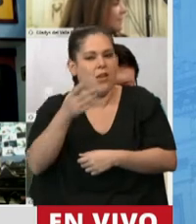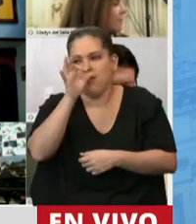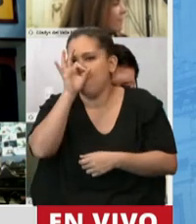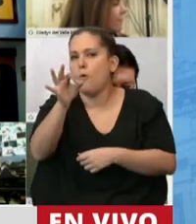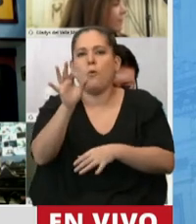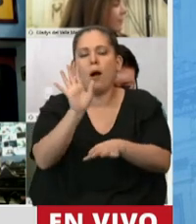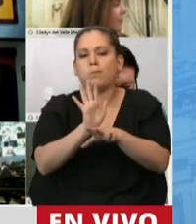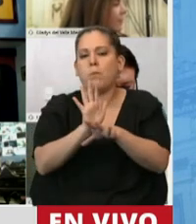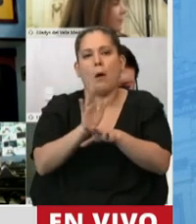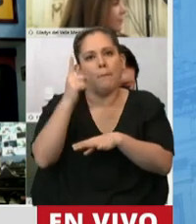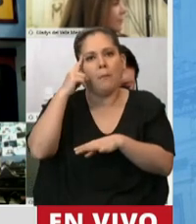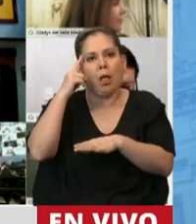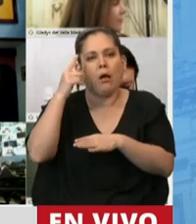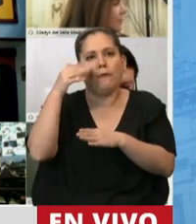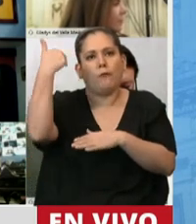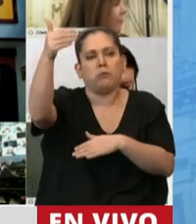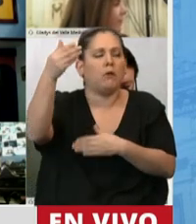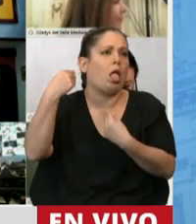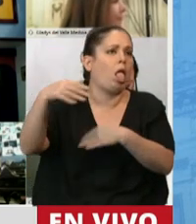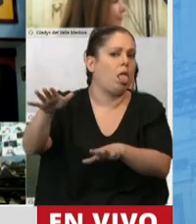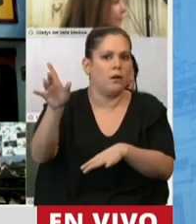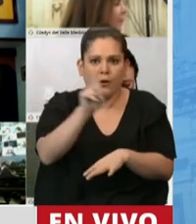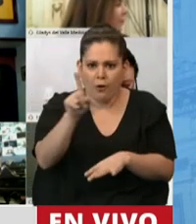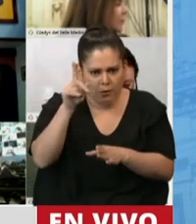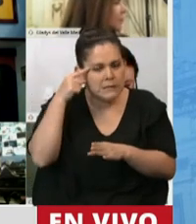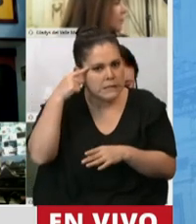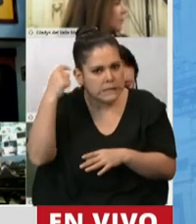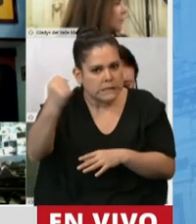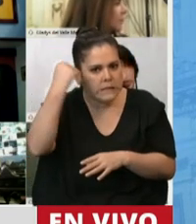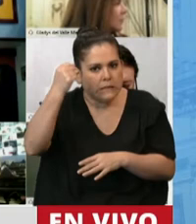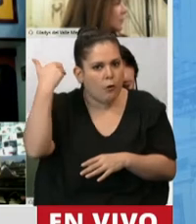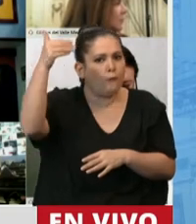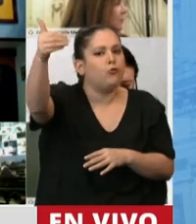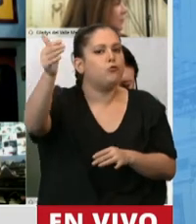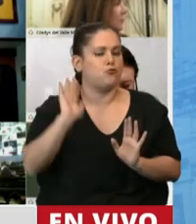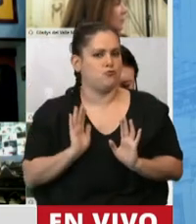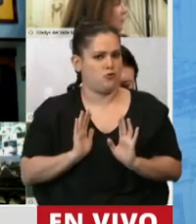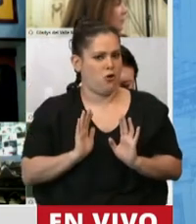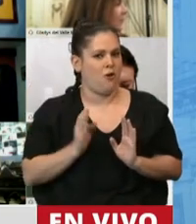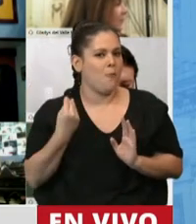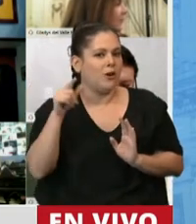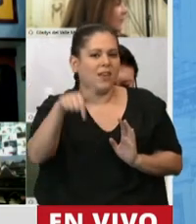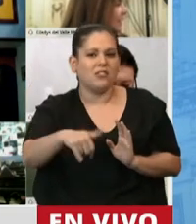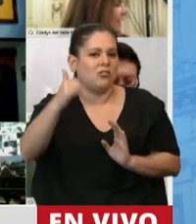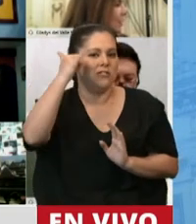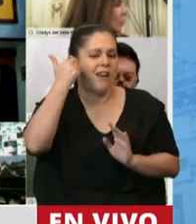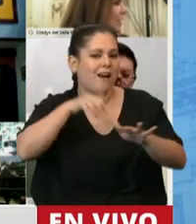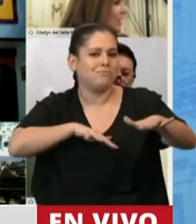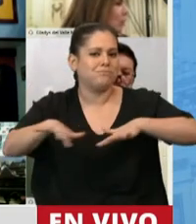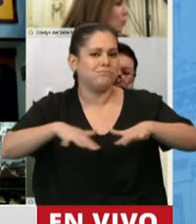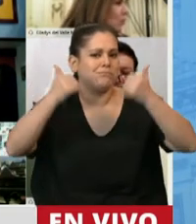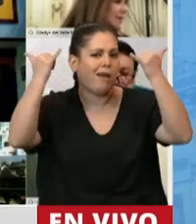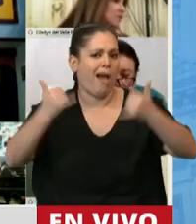de ver el futuro, porque esto, digo, el futuro decimos pero es el presente, porque esto ya está sucediendo, es más,